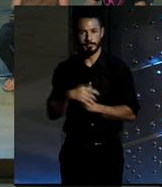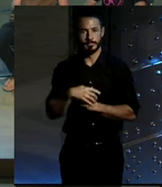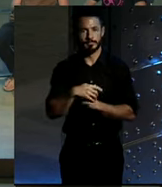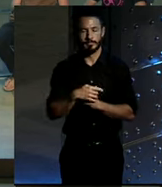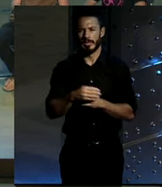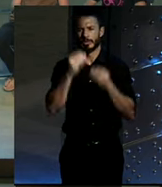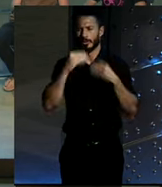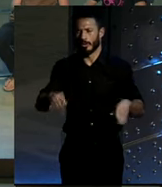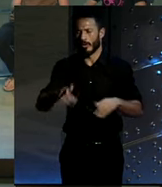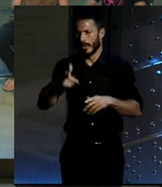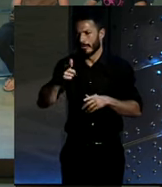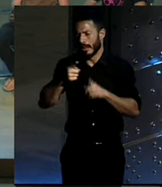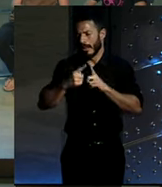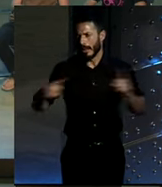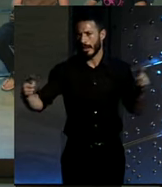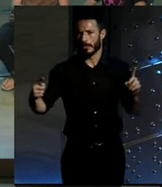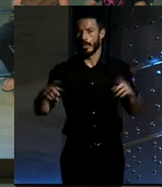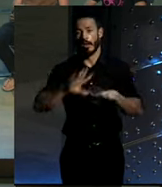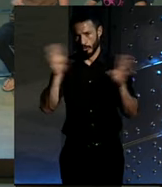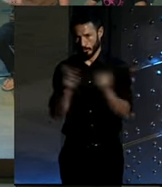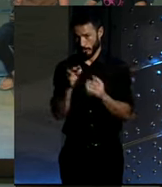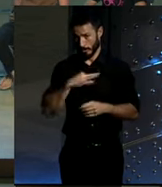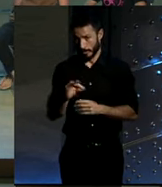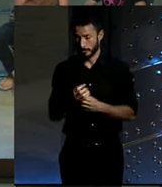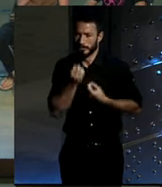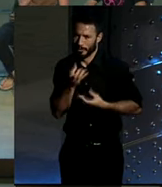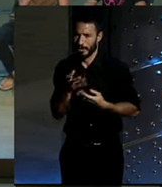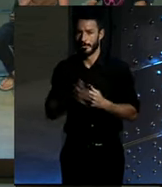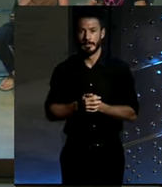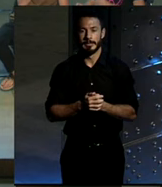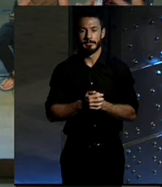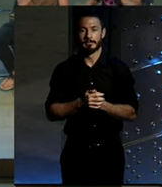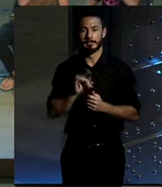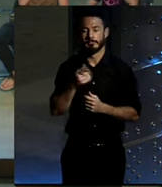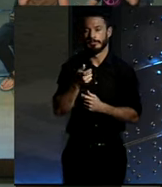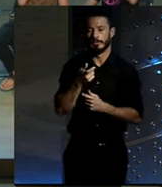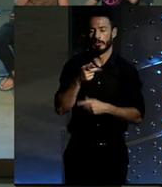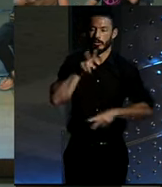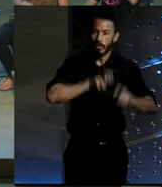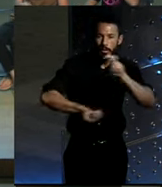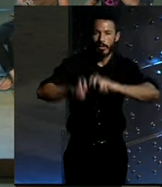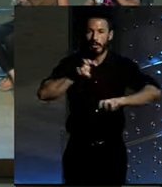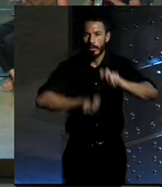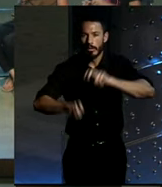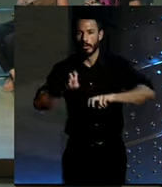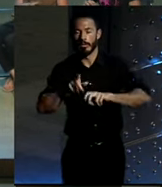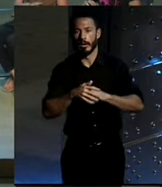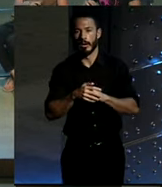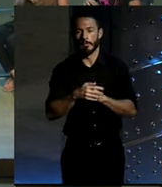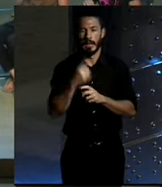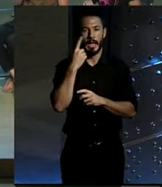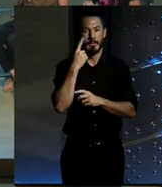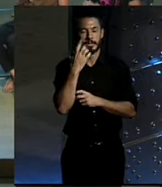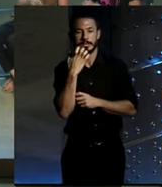muy larga. Es una historia muy La podéis acortar y contar. Sí, básicamente estuvimos haciendo ahí una búsqueda, preguntando a amigos también si podíamos